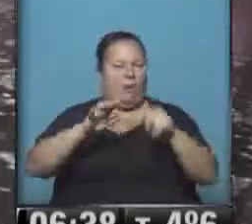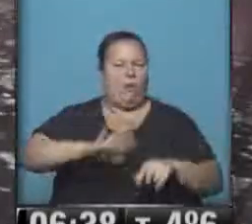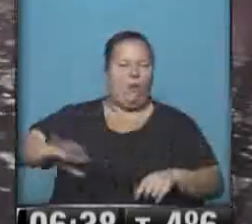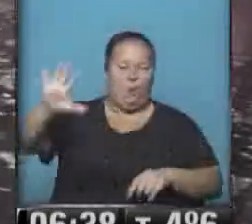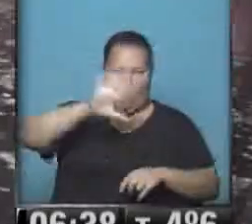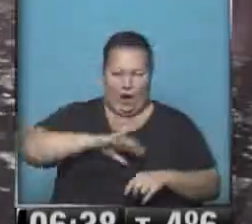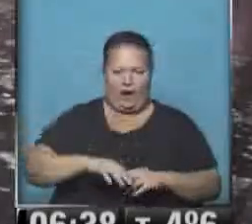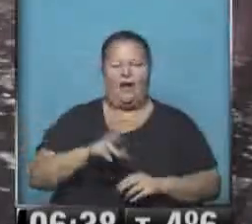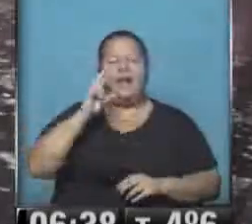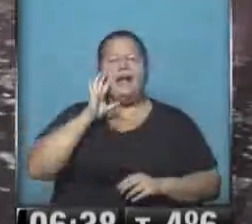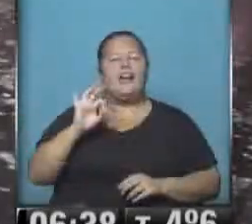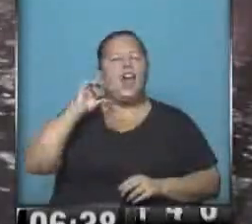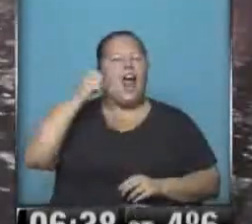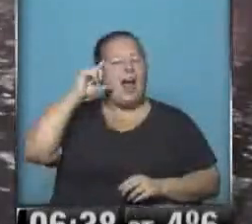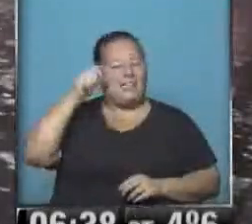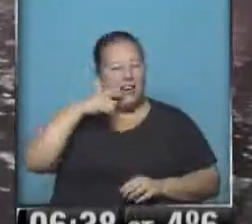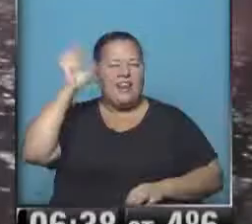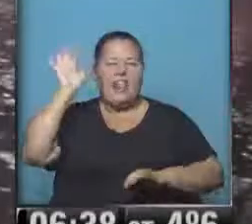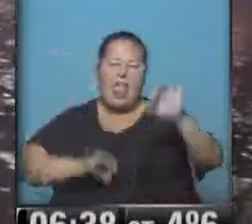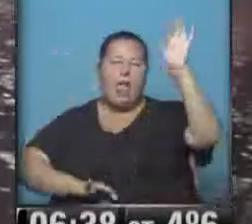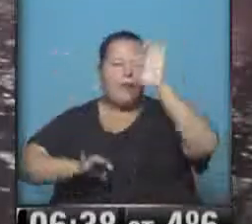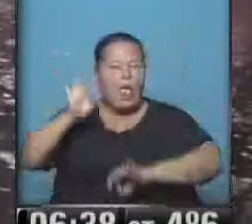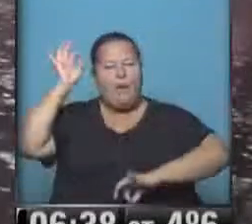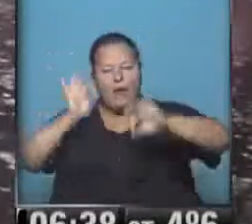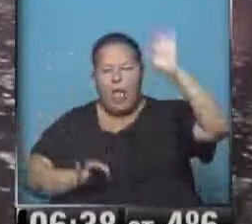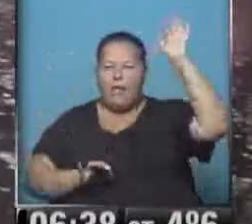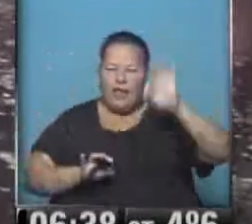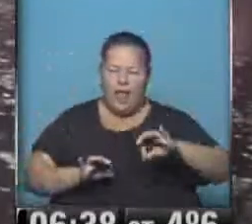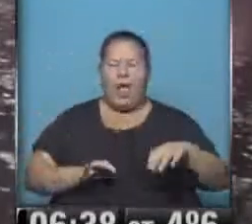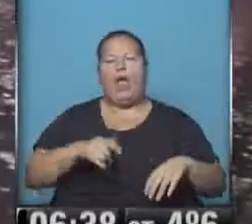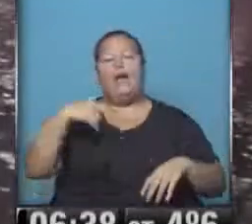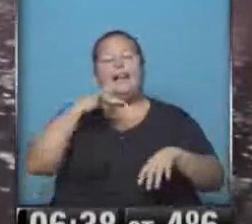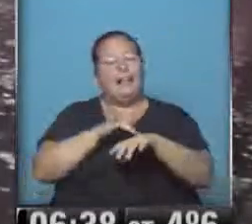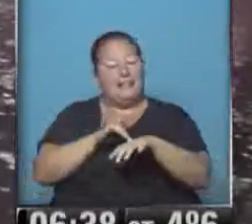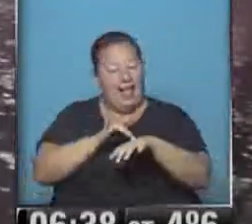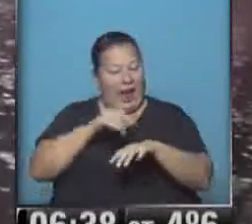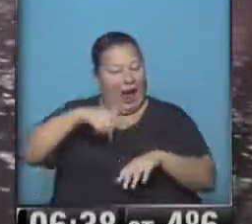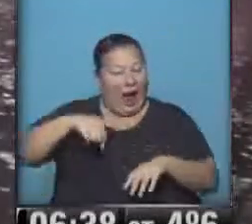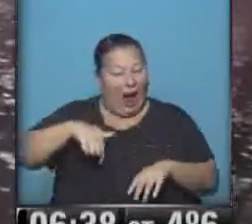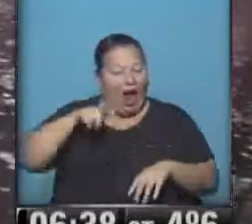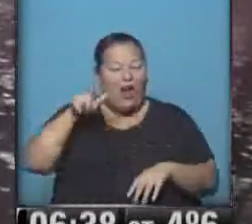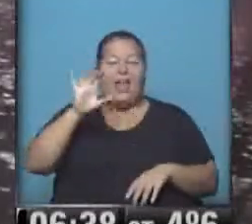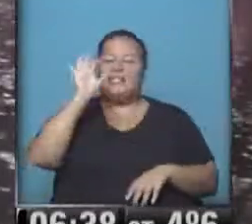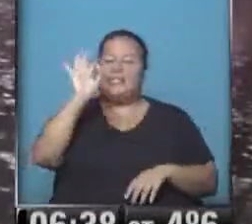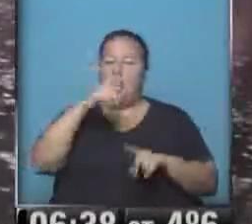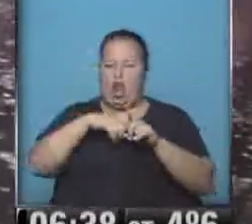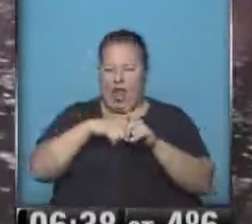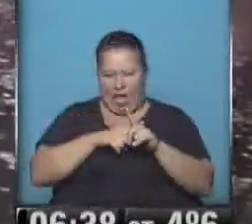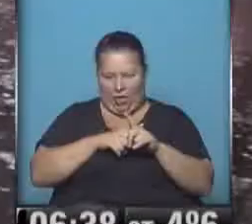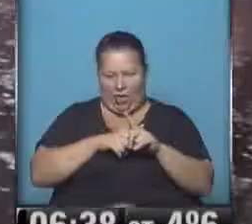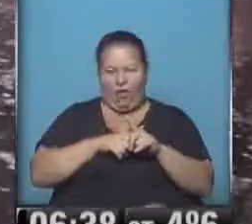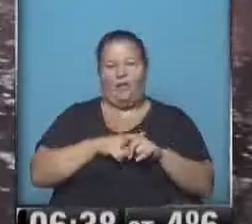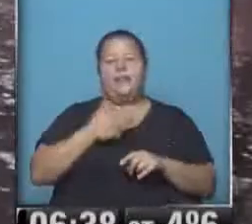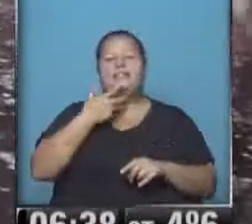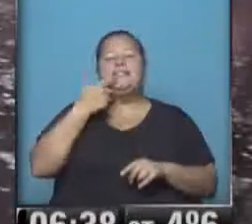país. Río Gallegos, nieve, nieve y más nieve. La sensación térmica en este momento, 0 grados. Y